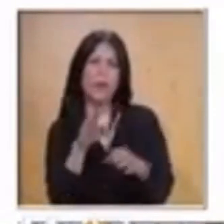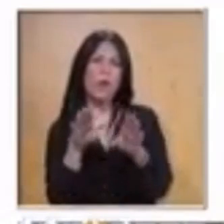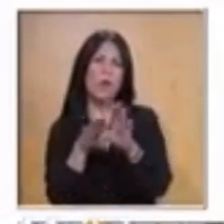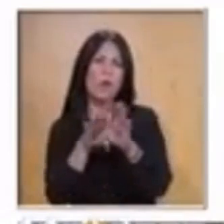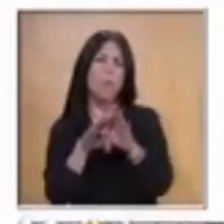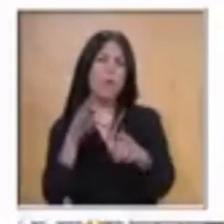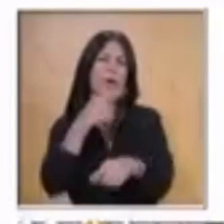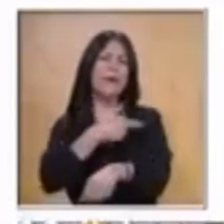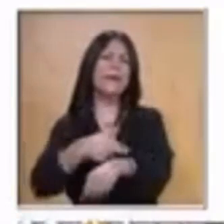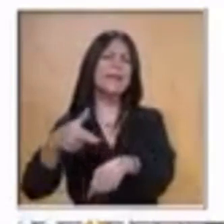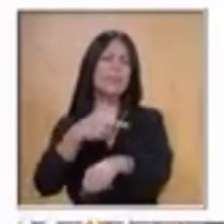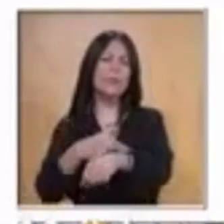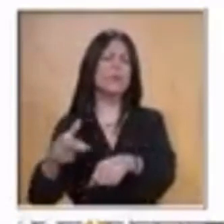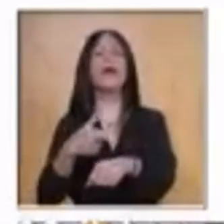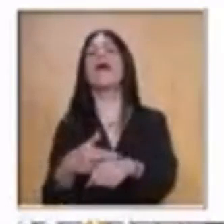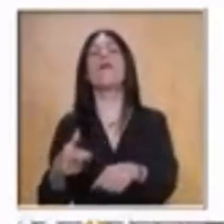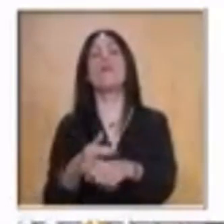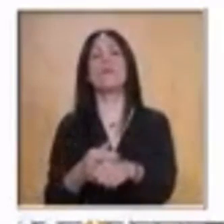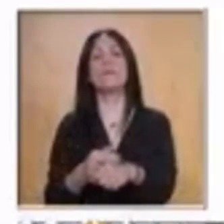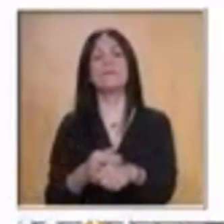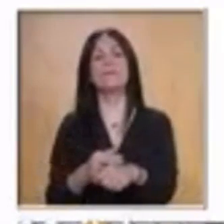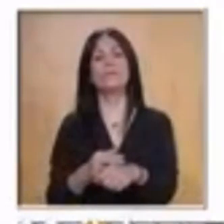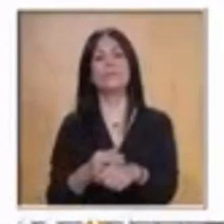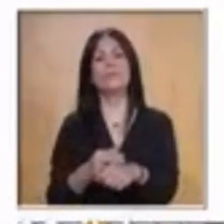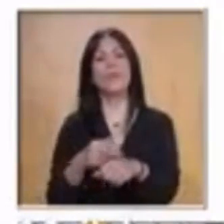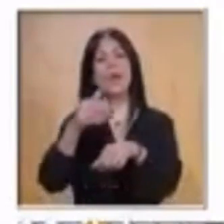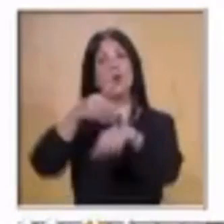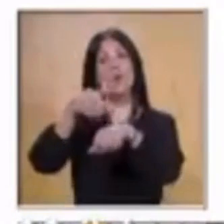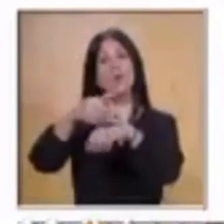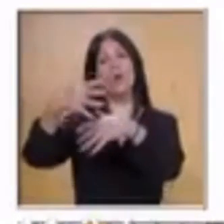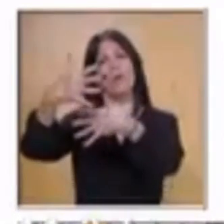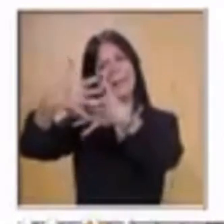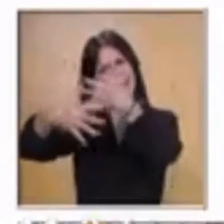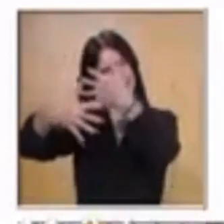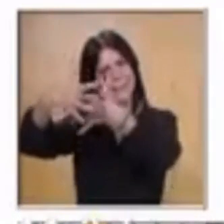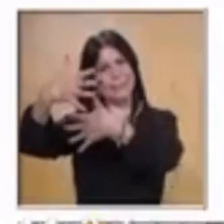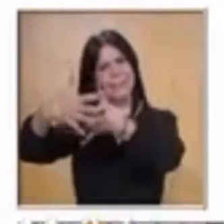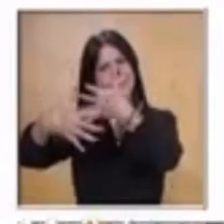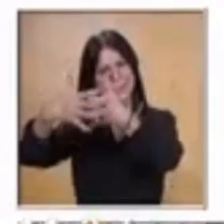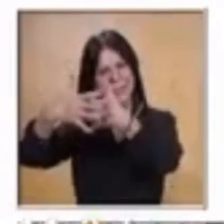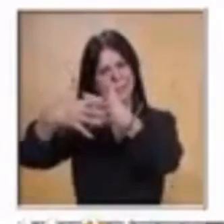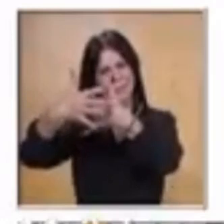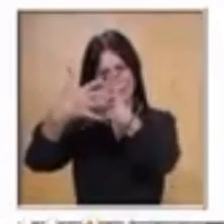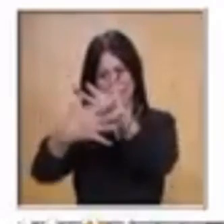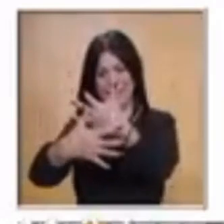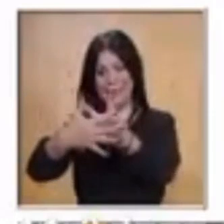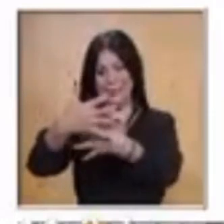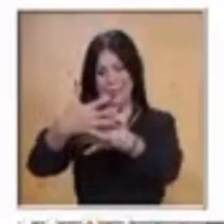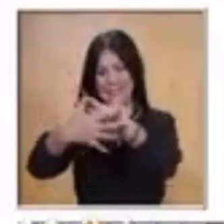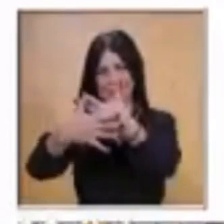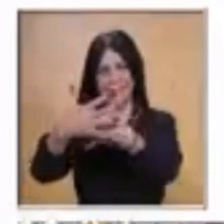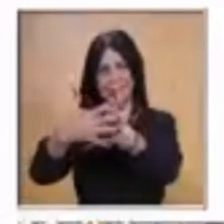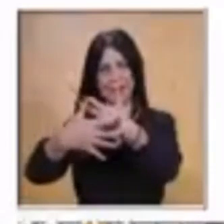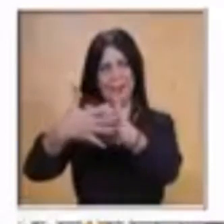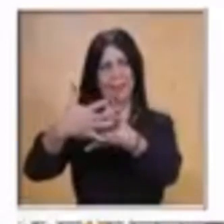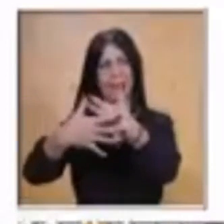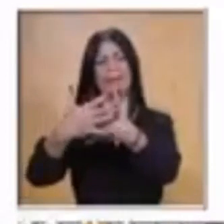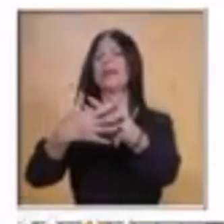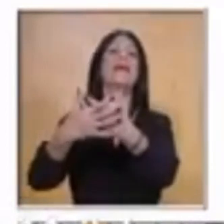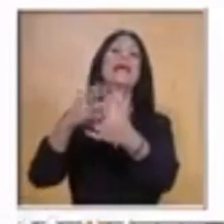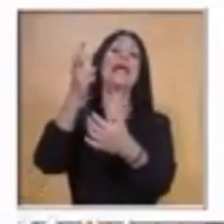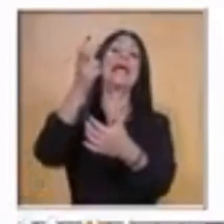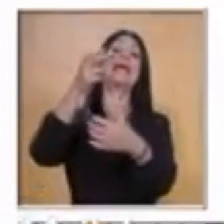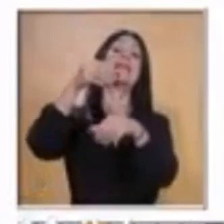aparece en pantalla que es el número 15, que es el número que vamos a buscar, que es el número que se dio, perdón.